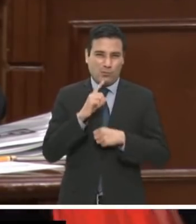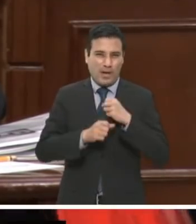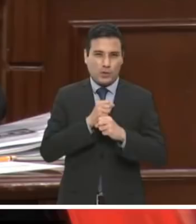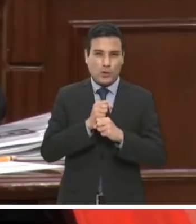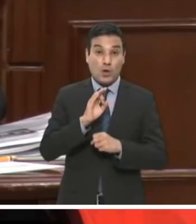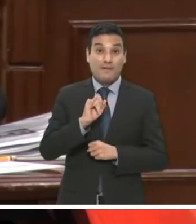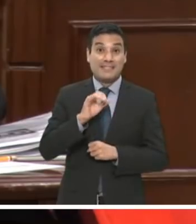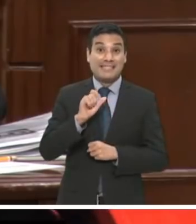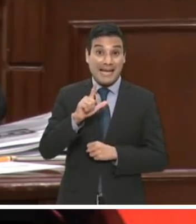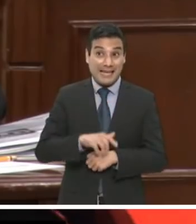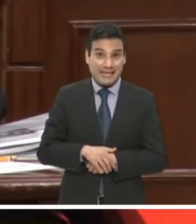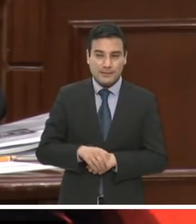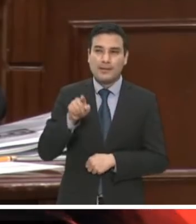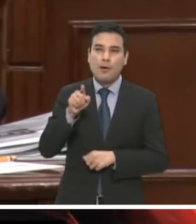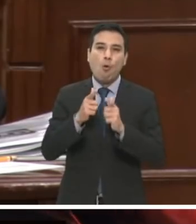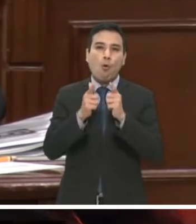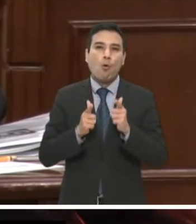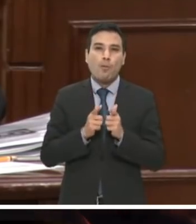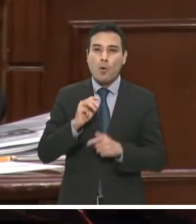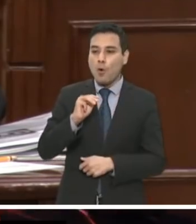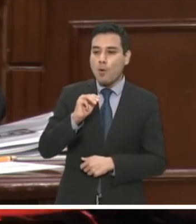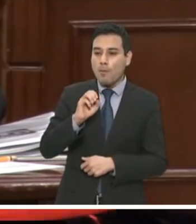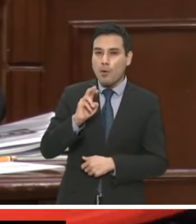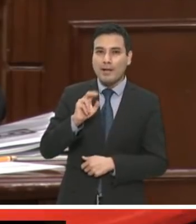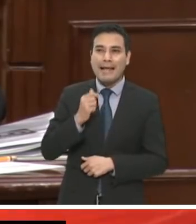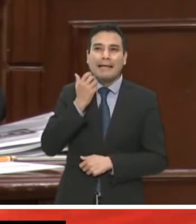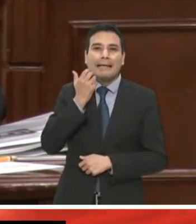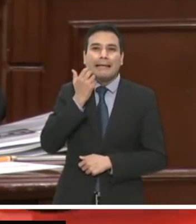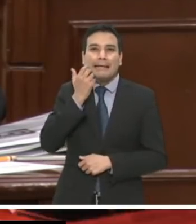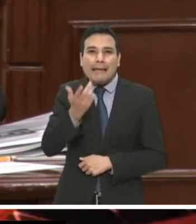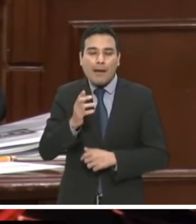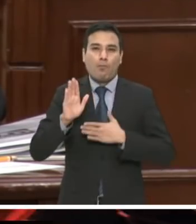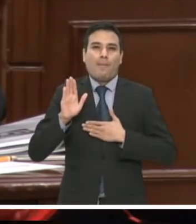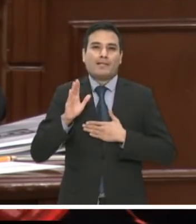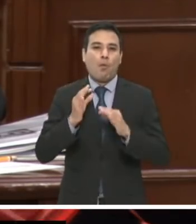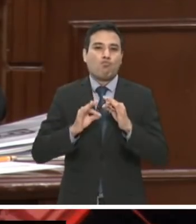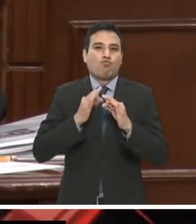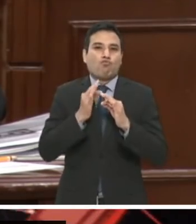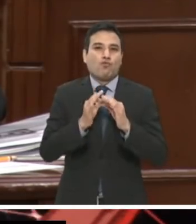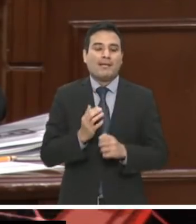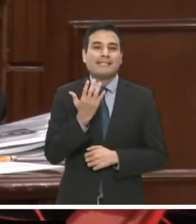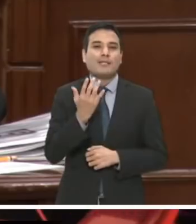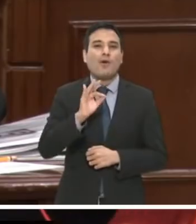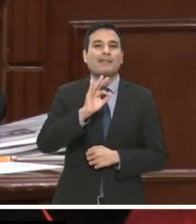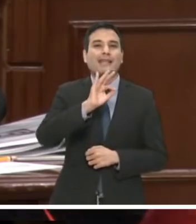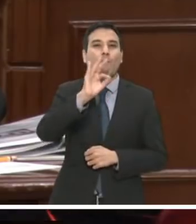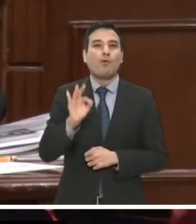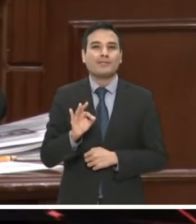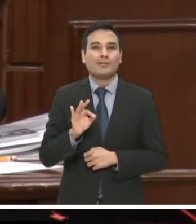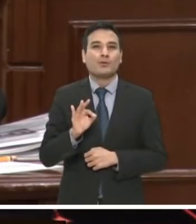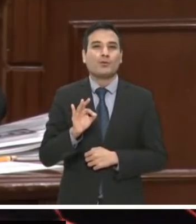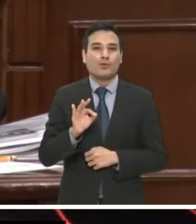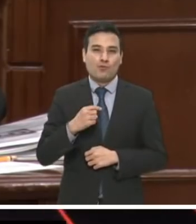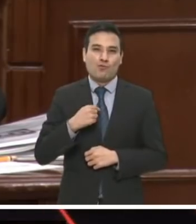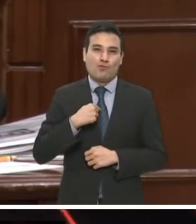Partido Morena pretende, entre comillas, cumplir con su promesa de donación de 50% de